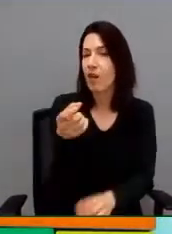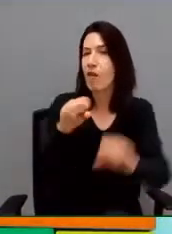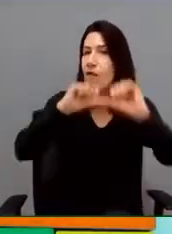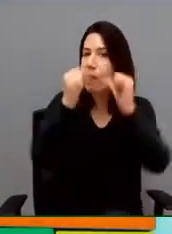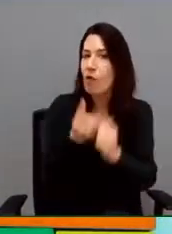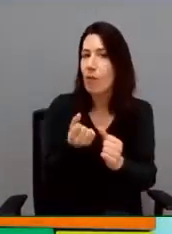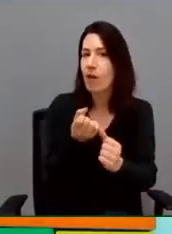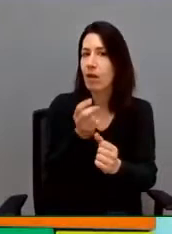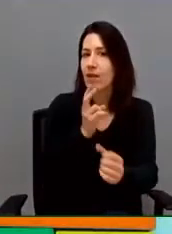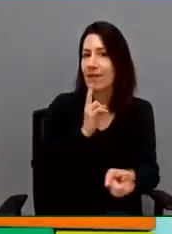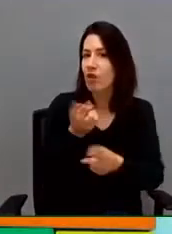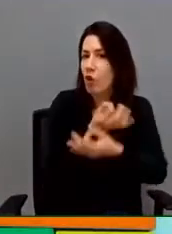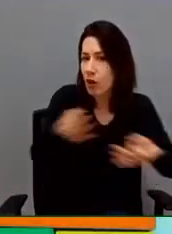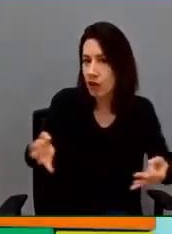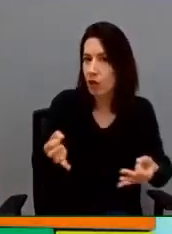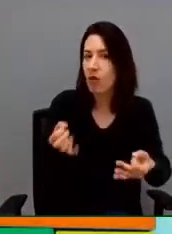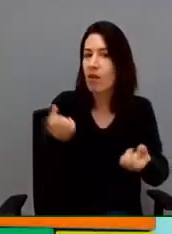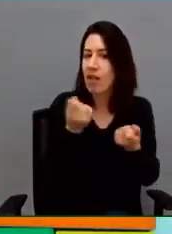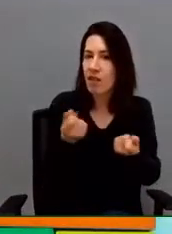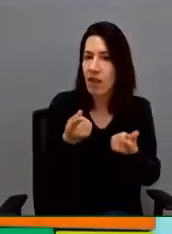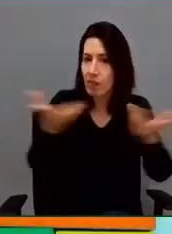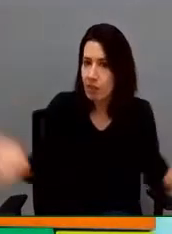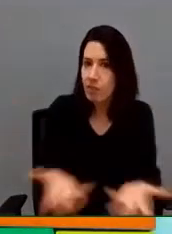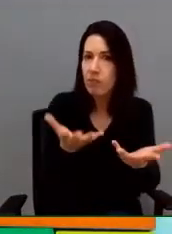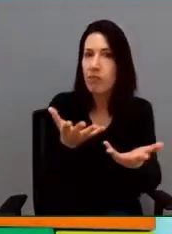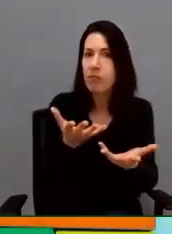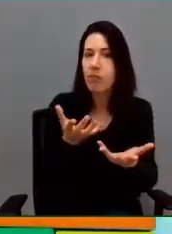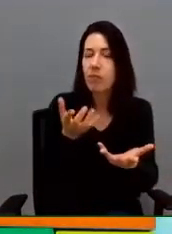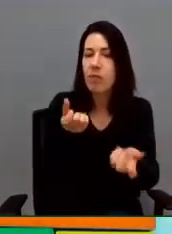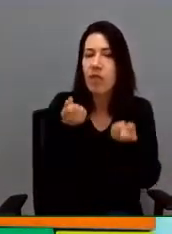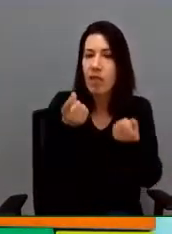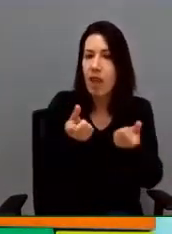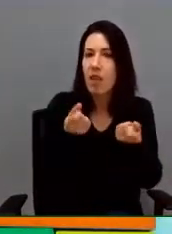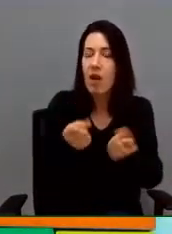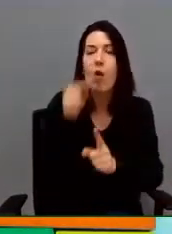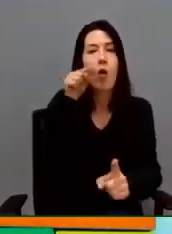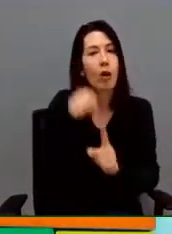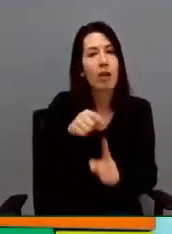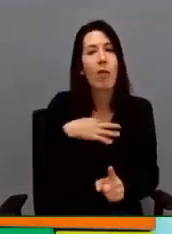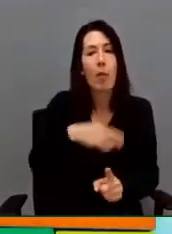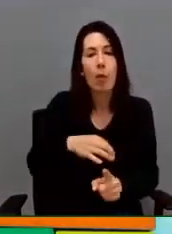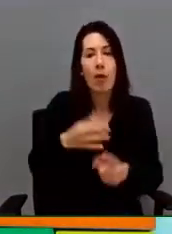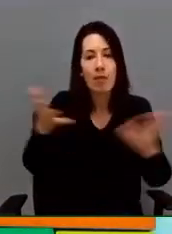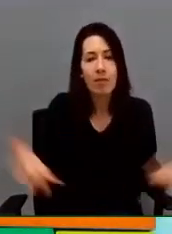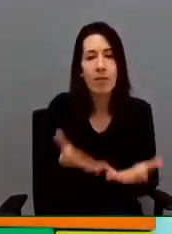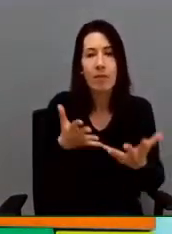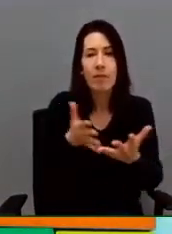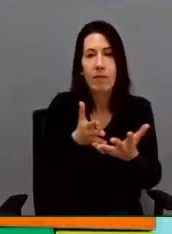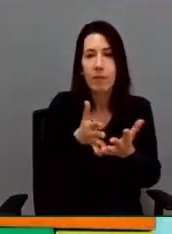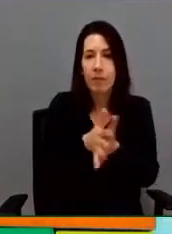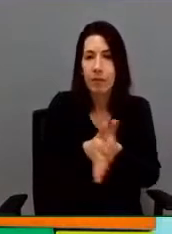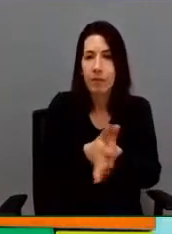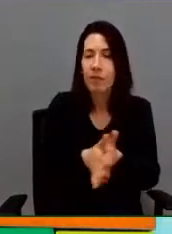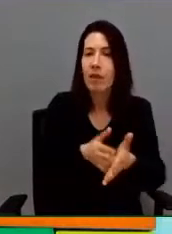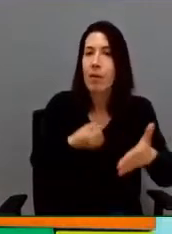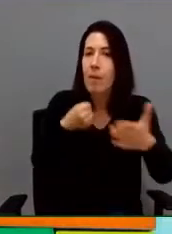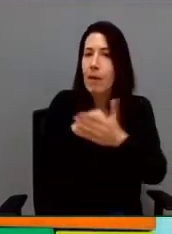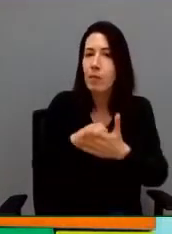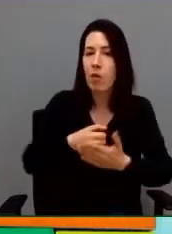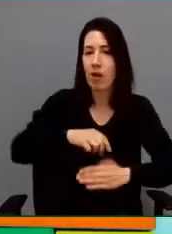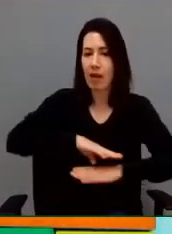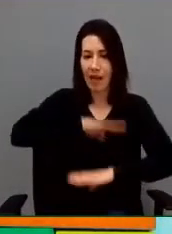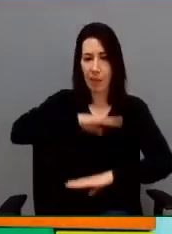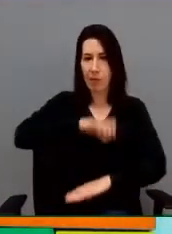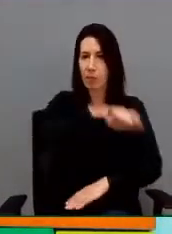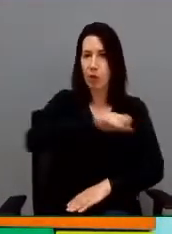que se tiene que favorecer para conseguir potenciar al máximo las capacidades